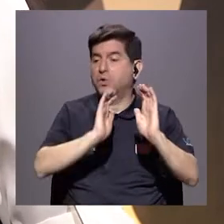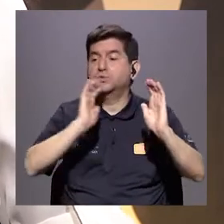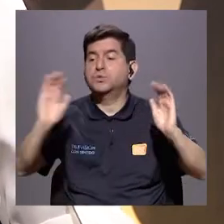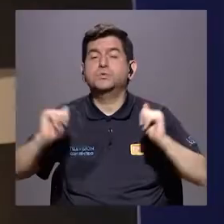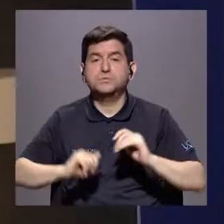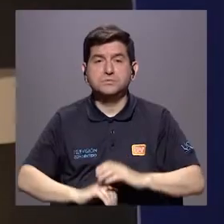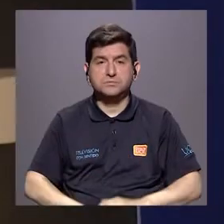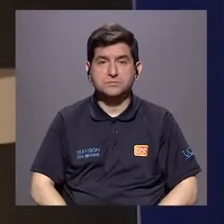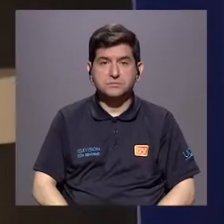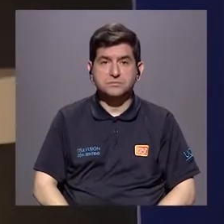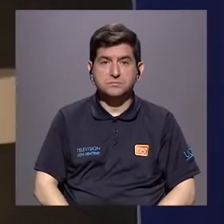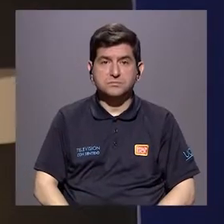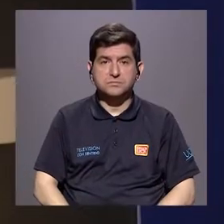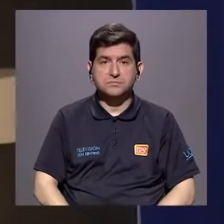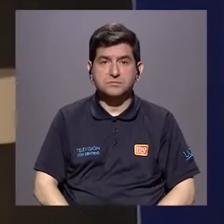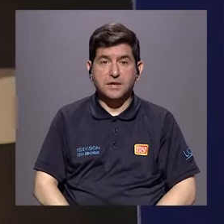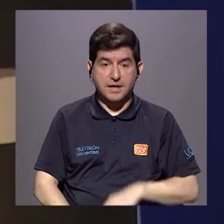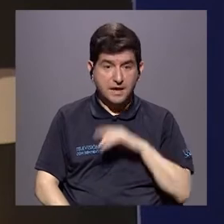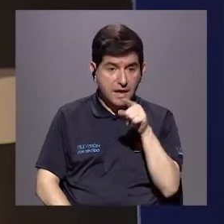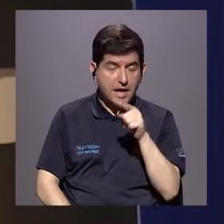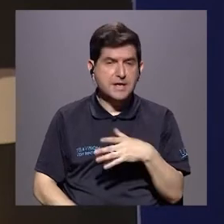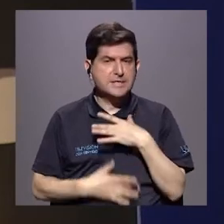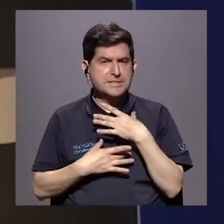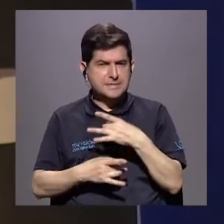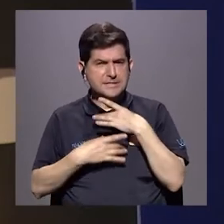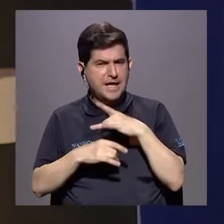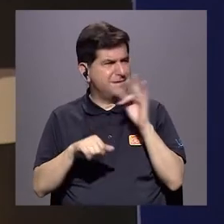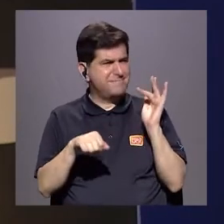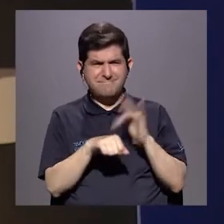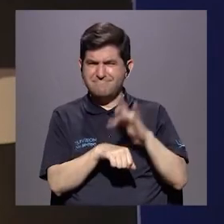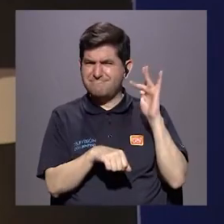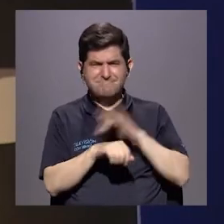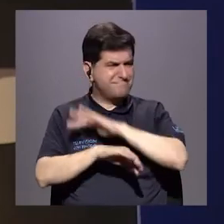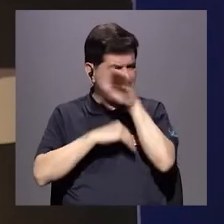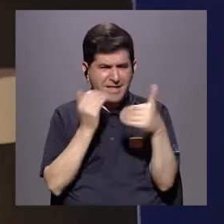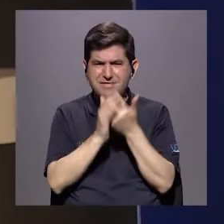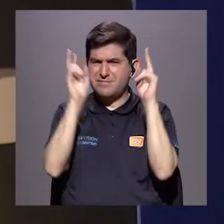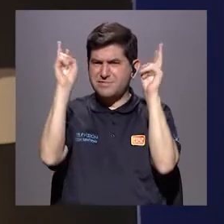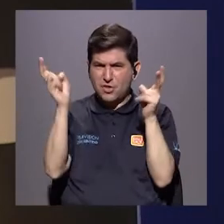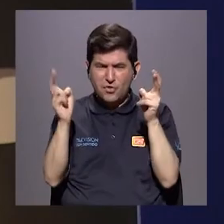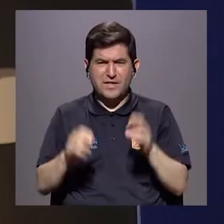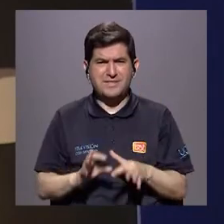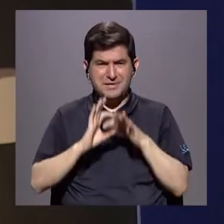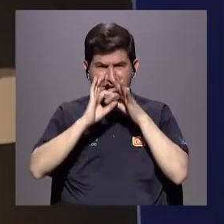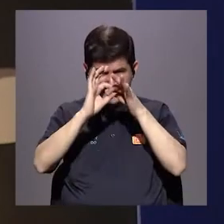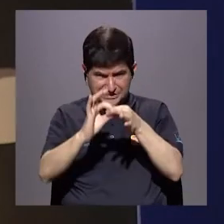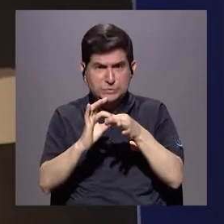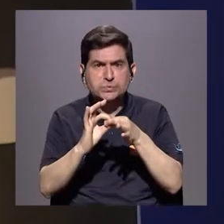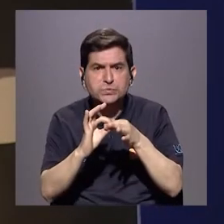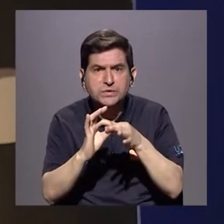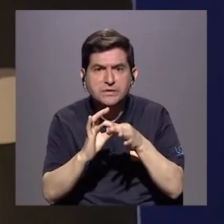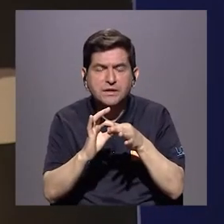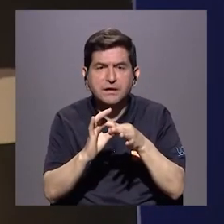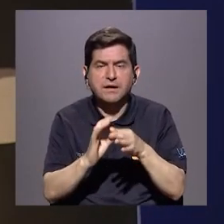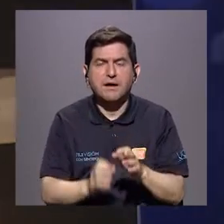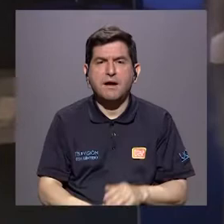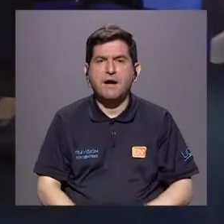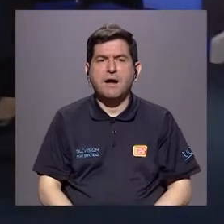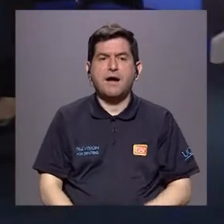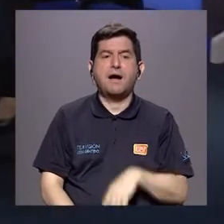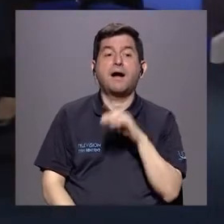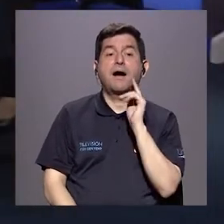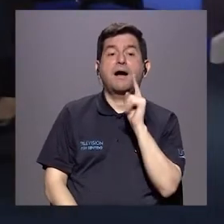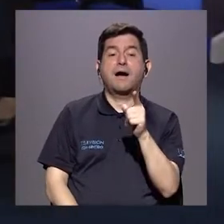niñitos. Entonces, ese interés precoz en todo el tema sexual es porque se le